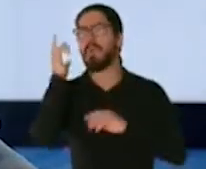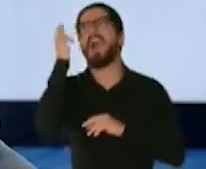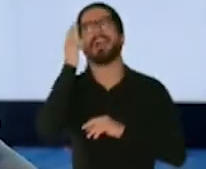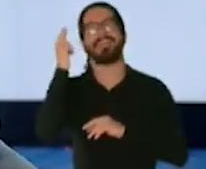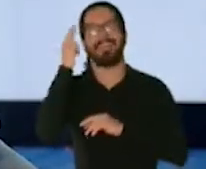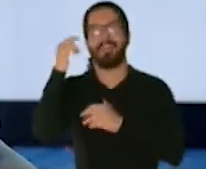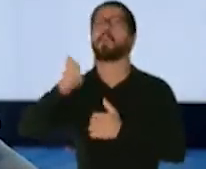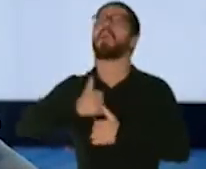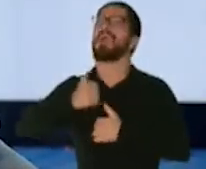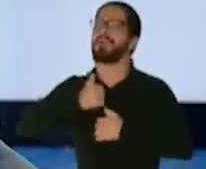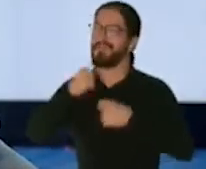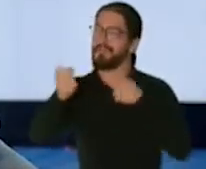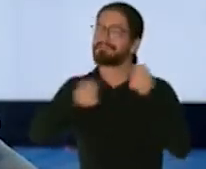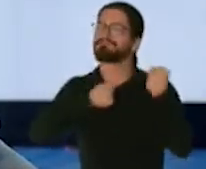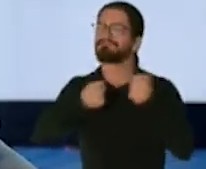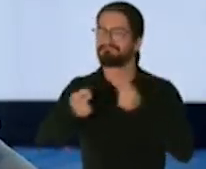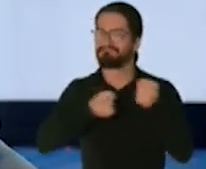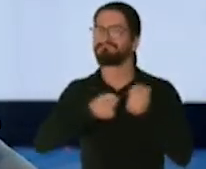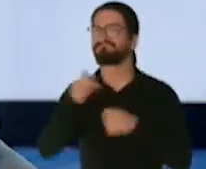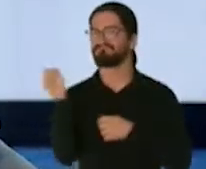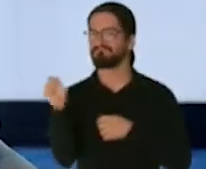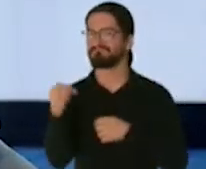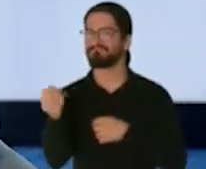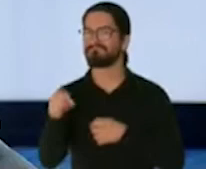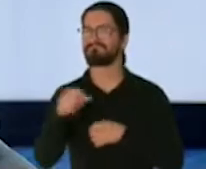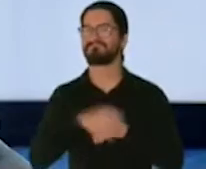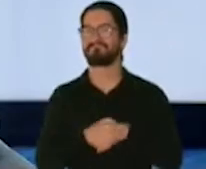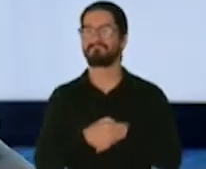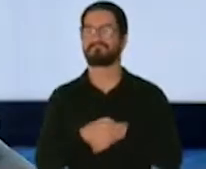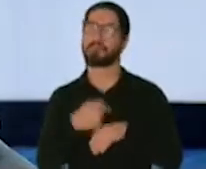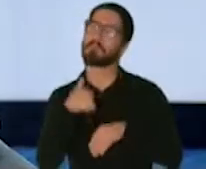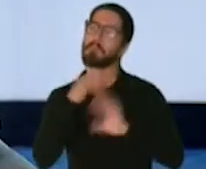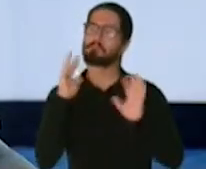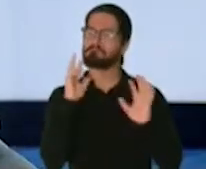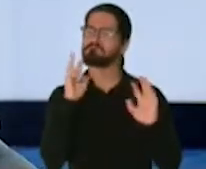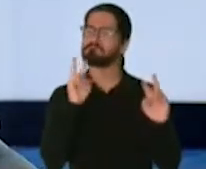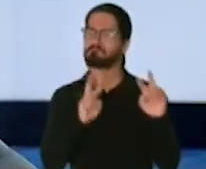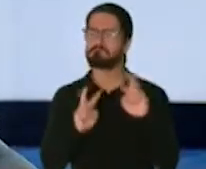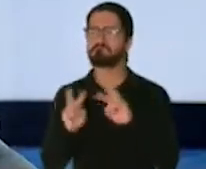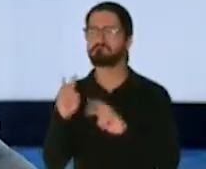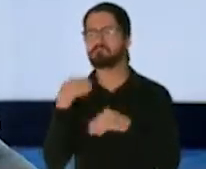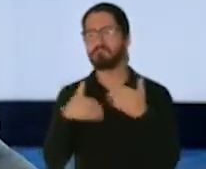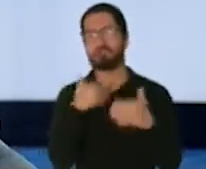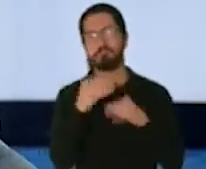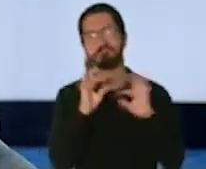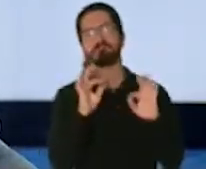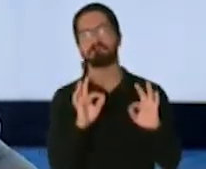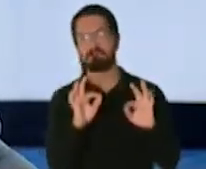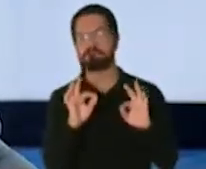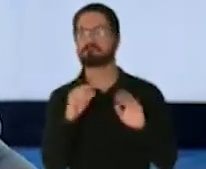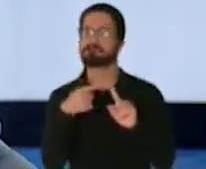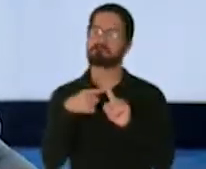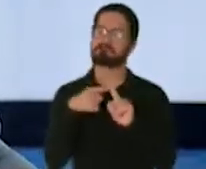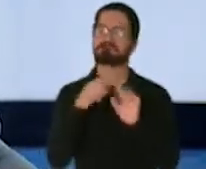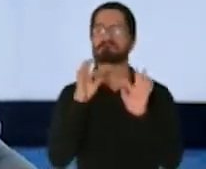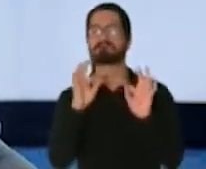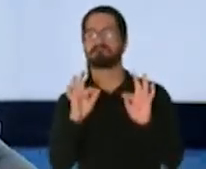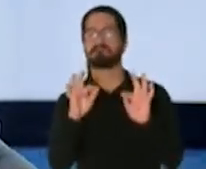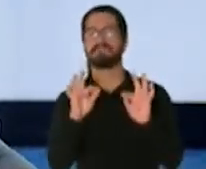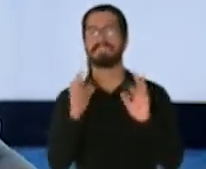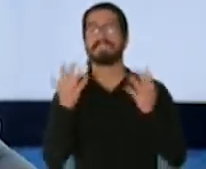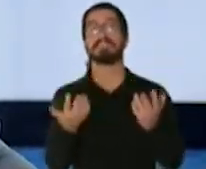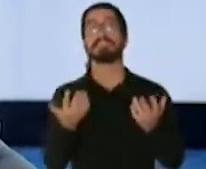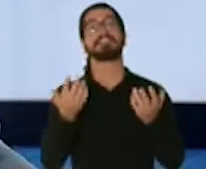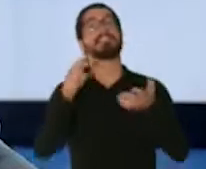cargo de toda la logística. Así que yo lo veo bien, yo lo veo con buenos ojos, pero esto vamos a tener que estar velando de